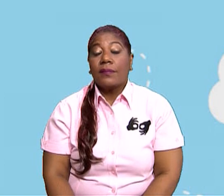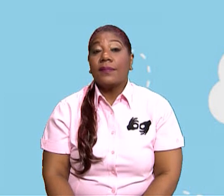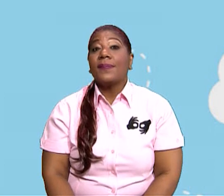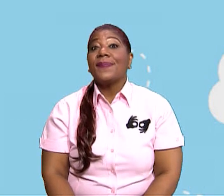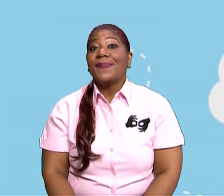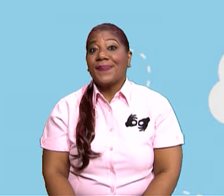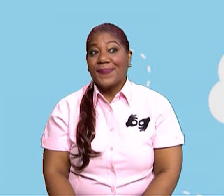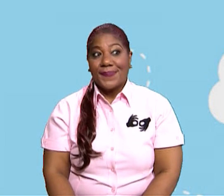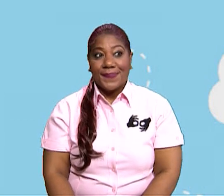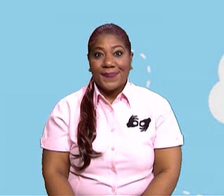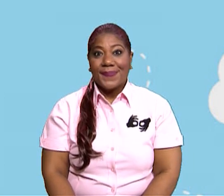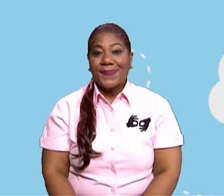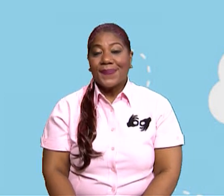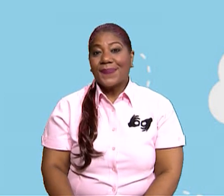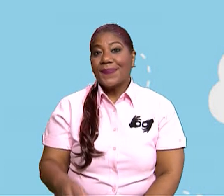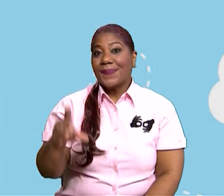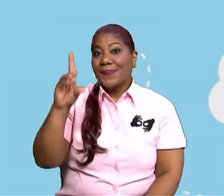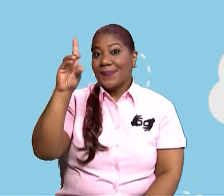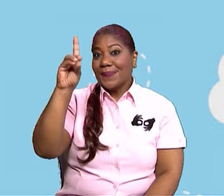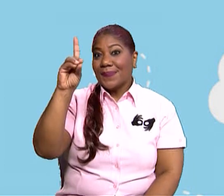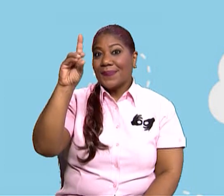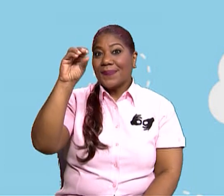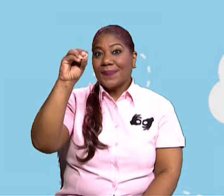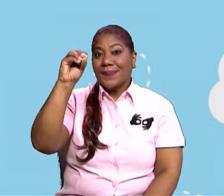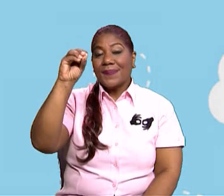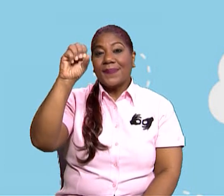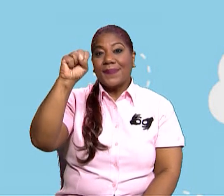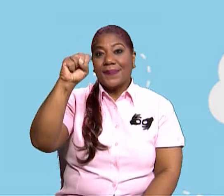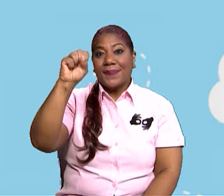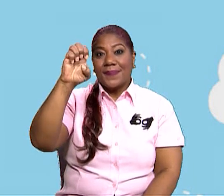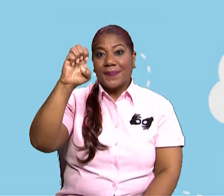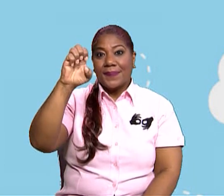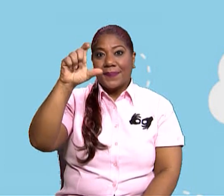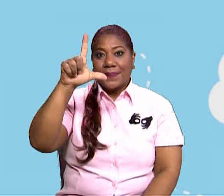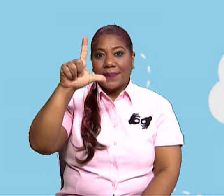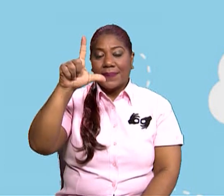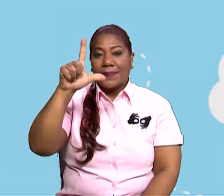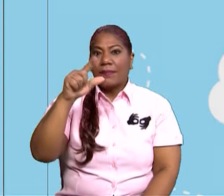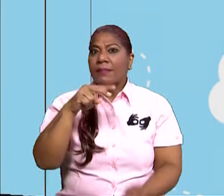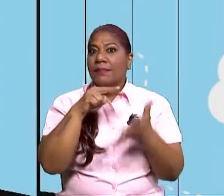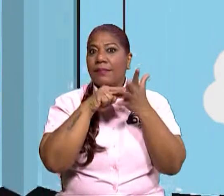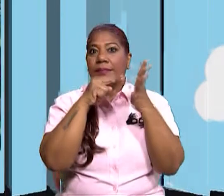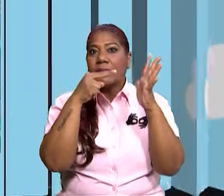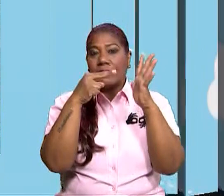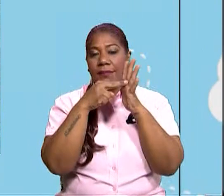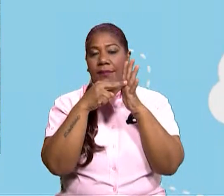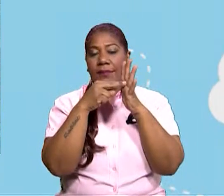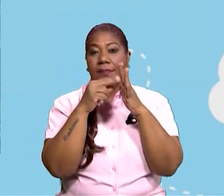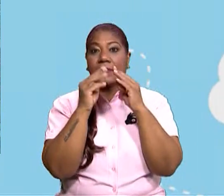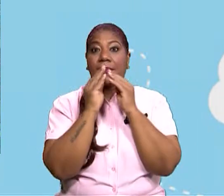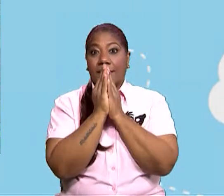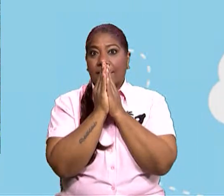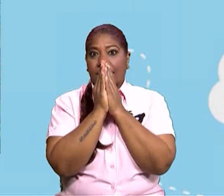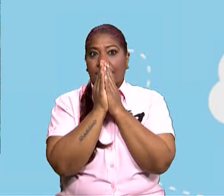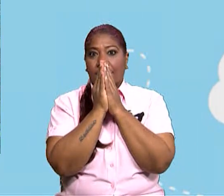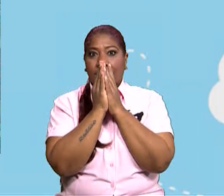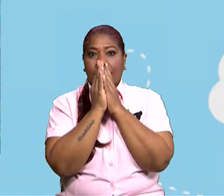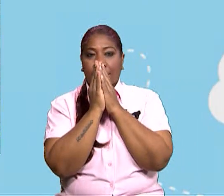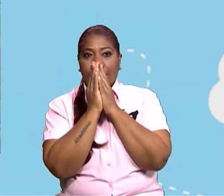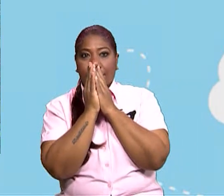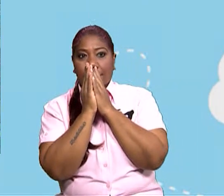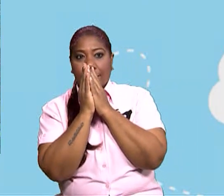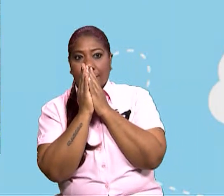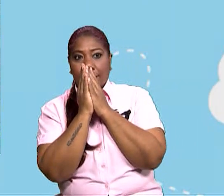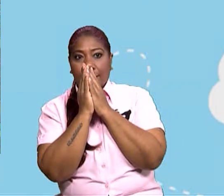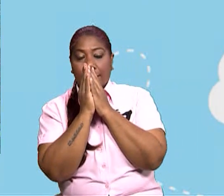la estrellita, dice... El docel. El docel. Vamos a ver qué es del docel. el docel? Muy bien. Ahí está el docel, maestra.